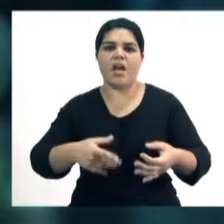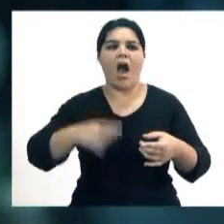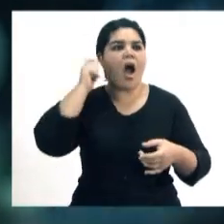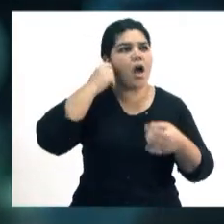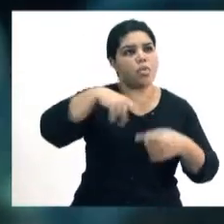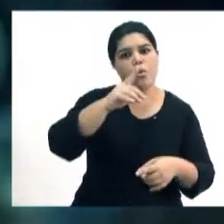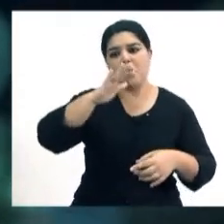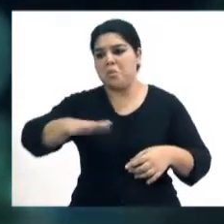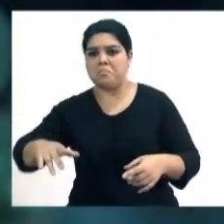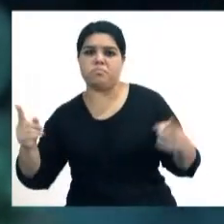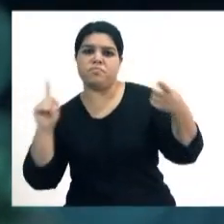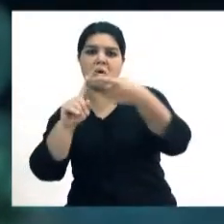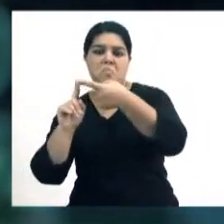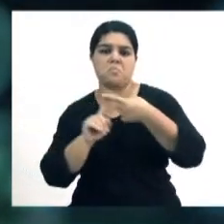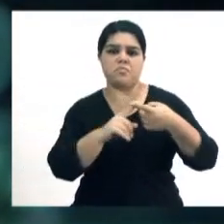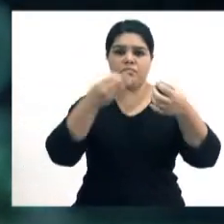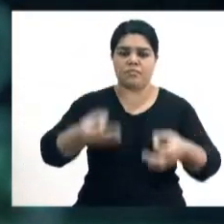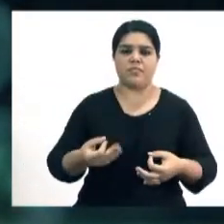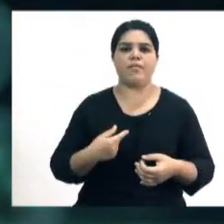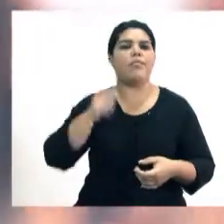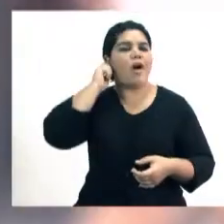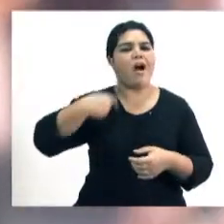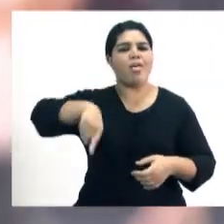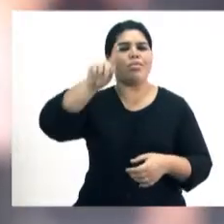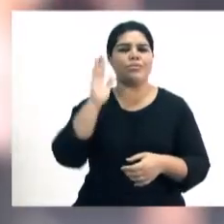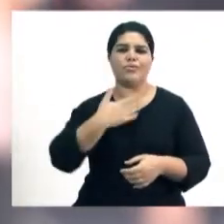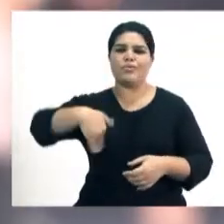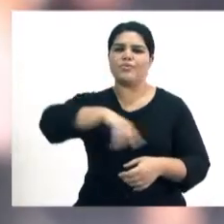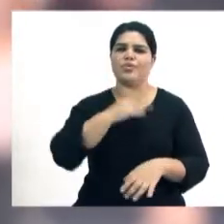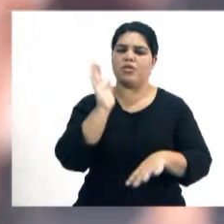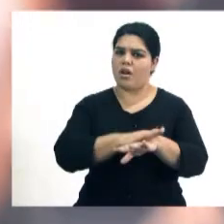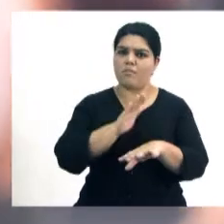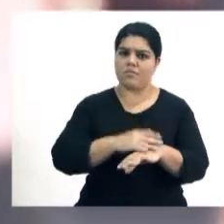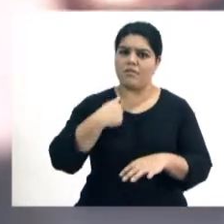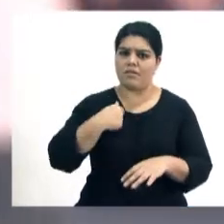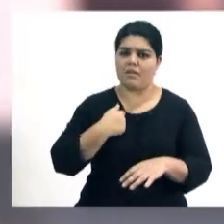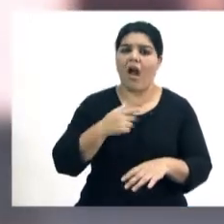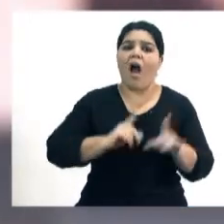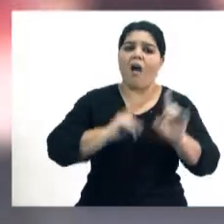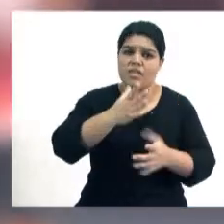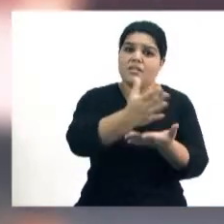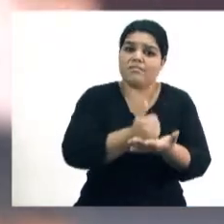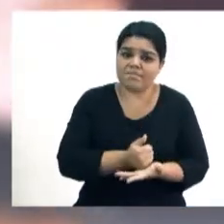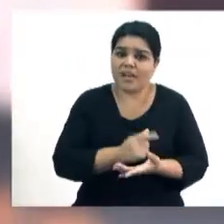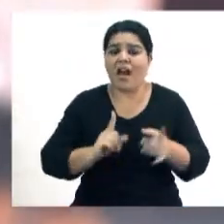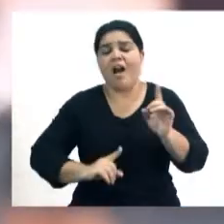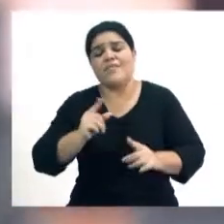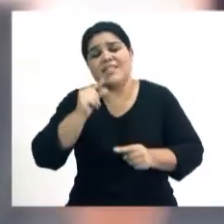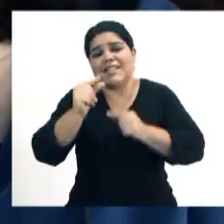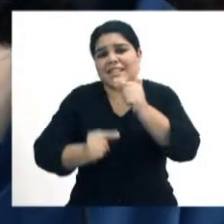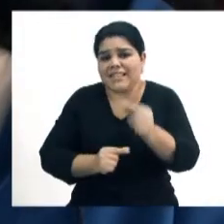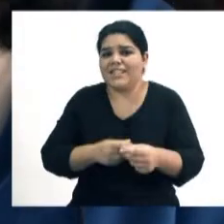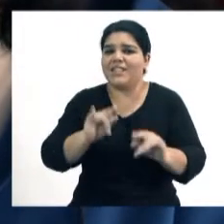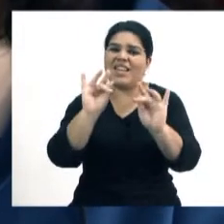adultos también. Y bueno, los adultos tenemos una gran responsabilidad, que a veces la asumimos y a veces estamos en